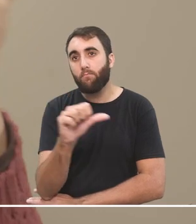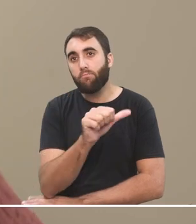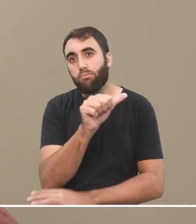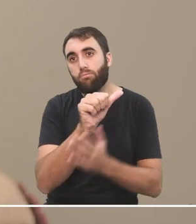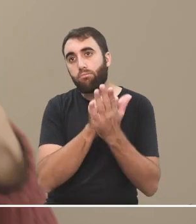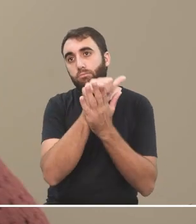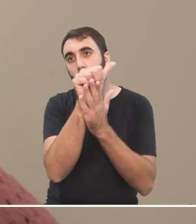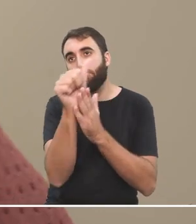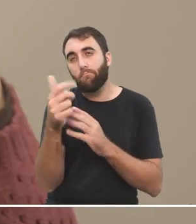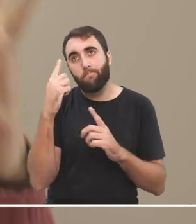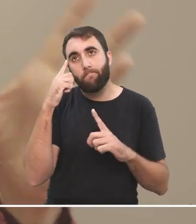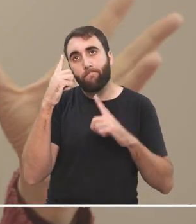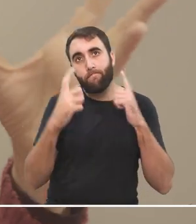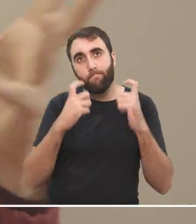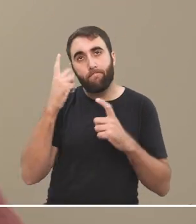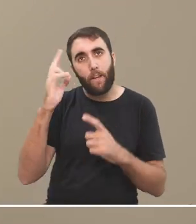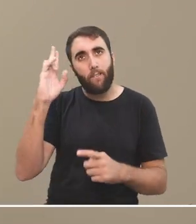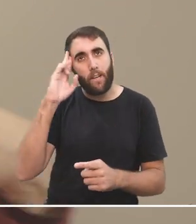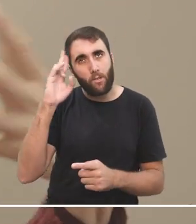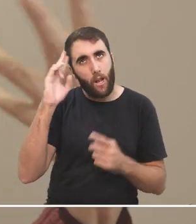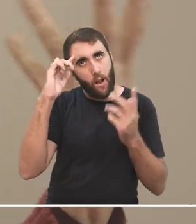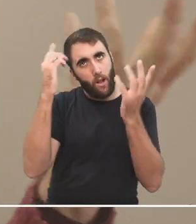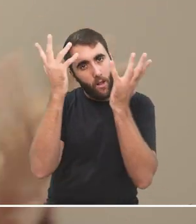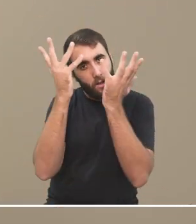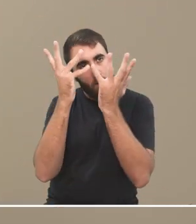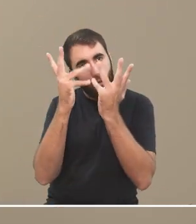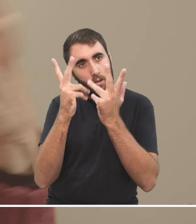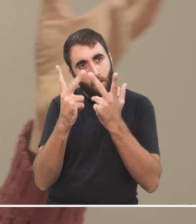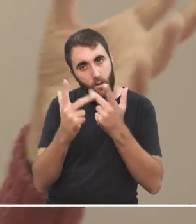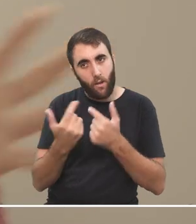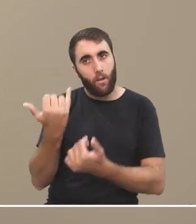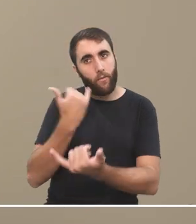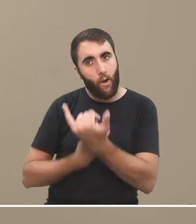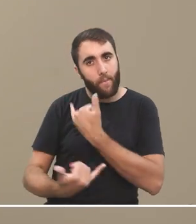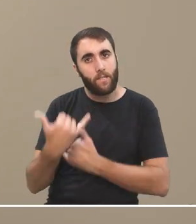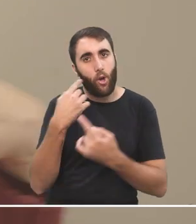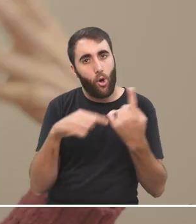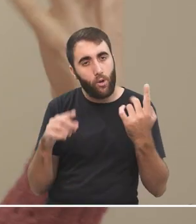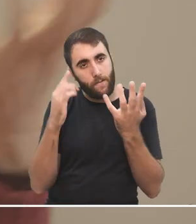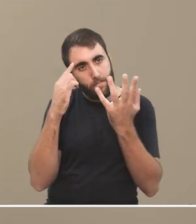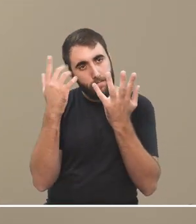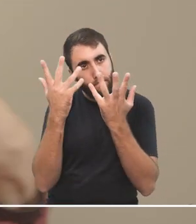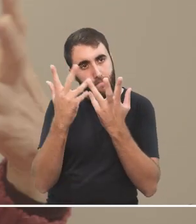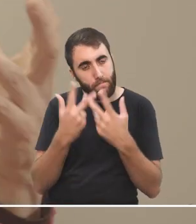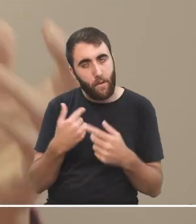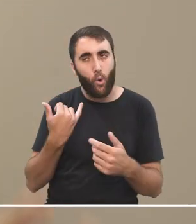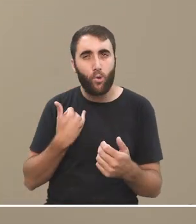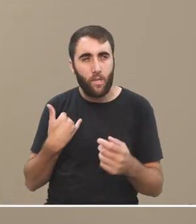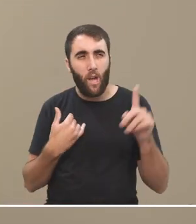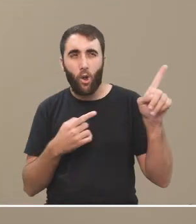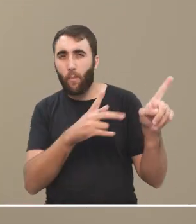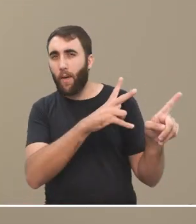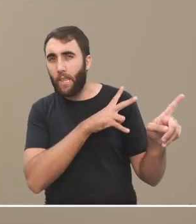reflexionar dar un tiempo para procesar las informaciones y lo que escuché lo que alguien me dijo